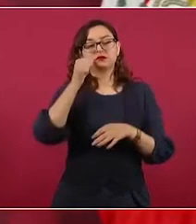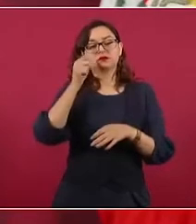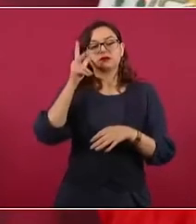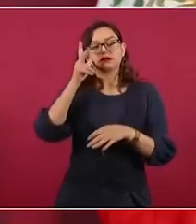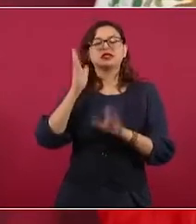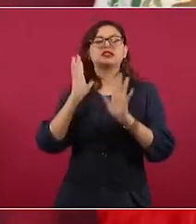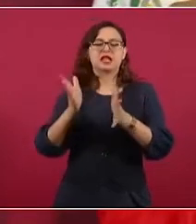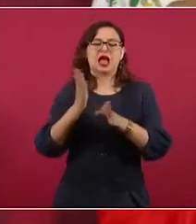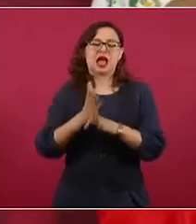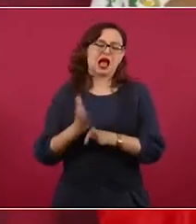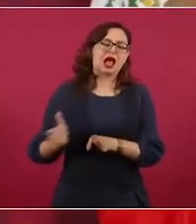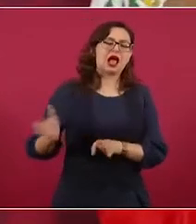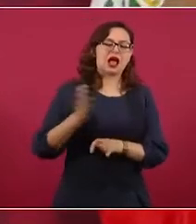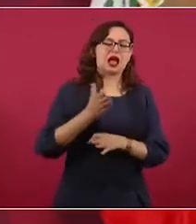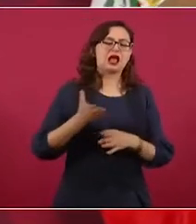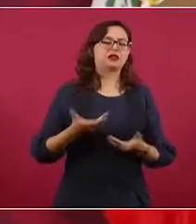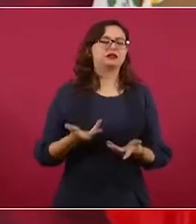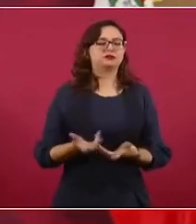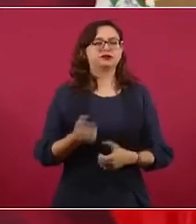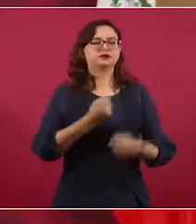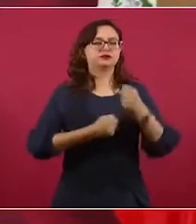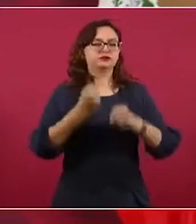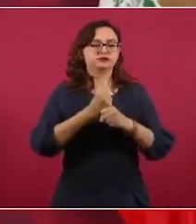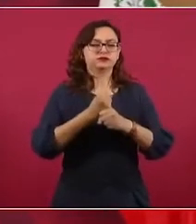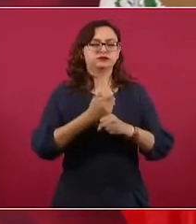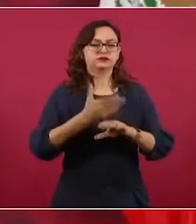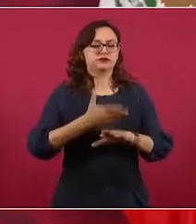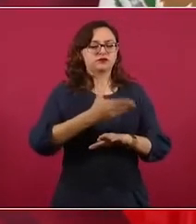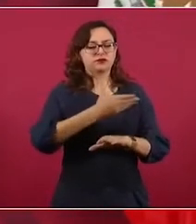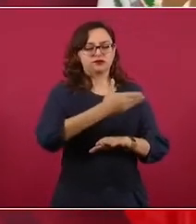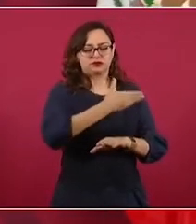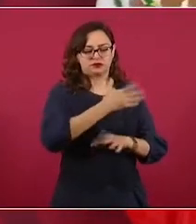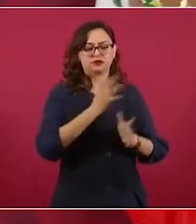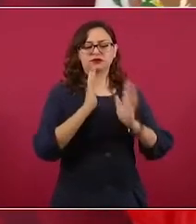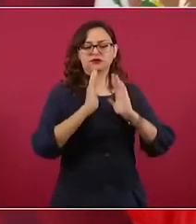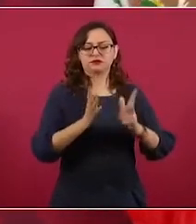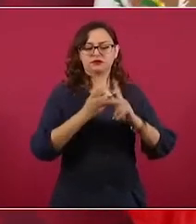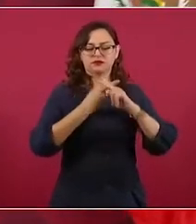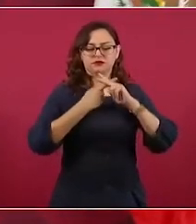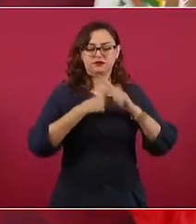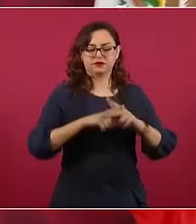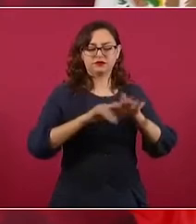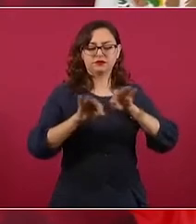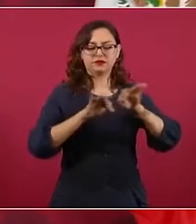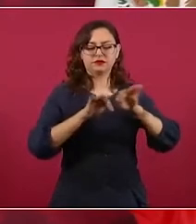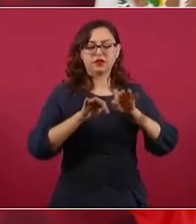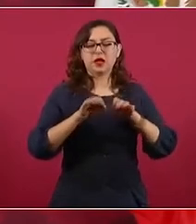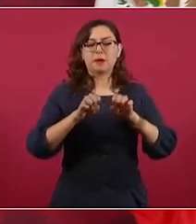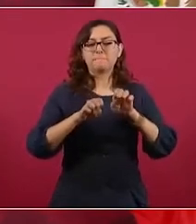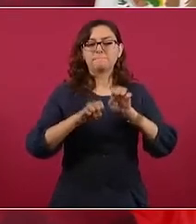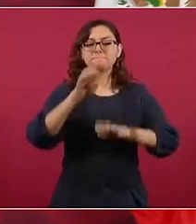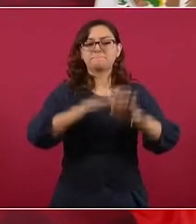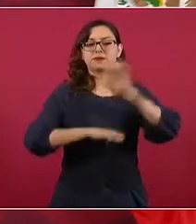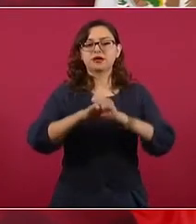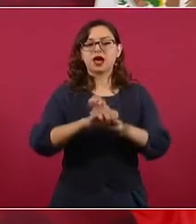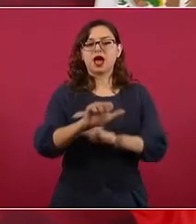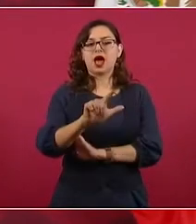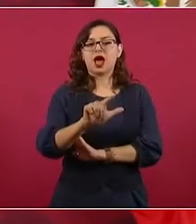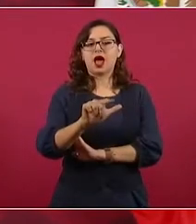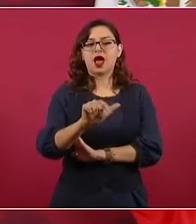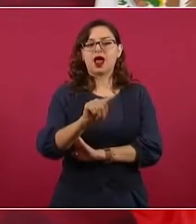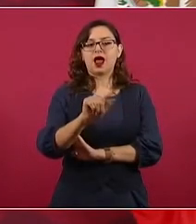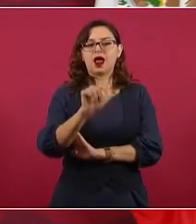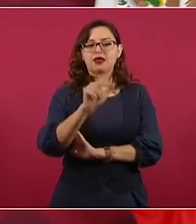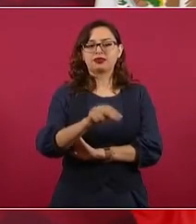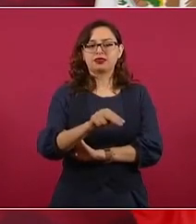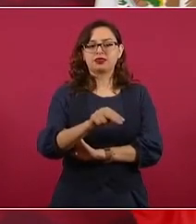trabajando con una empresa llamada Altan, que le